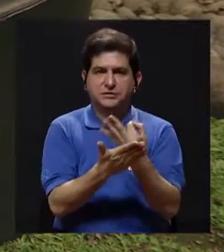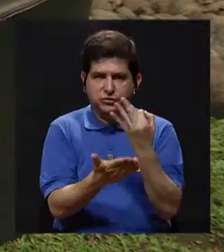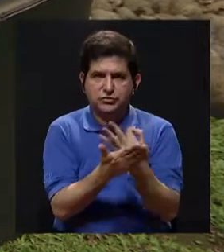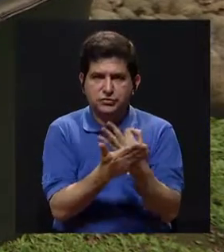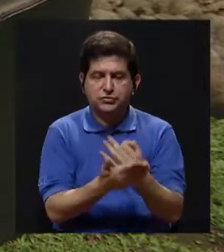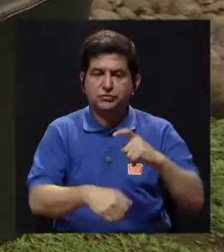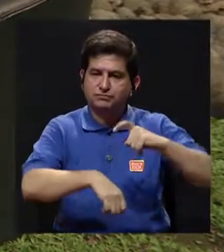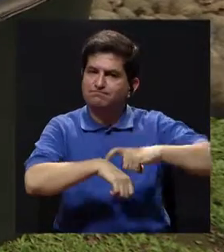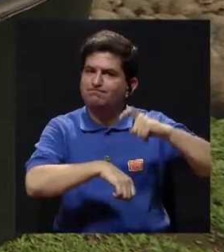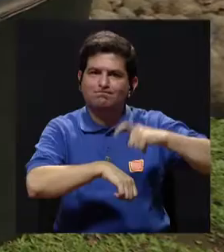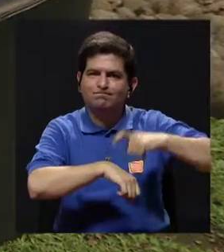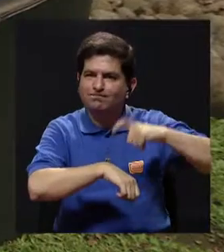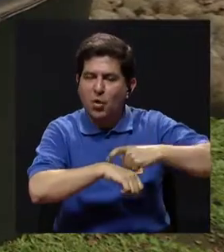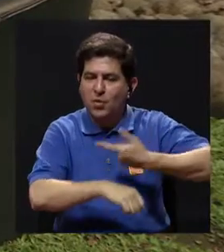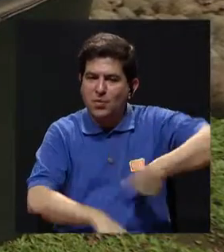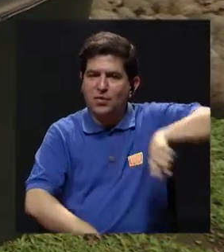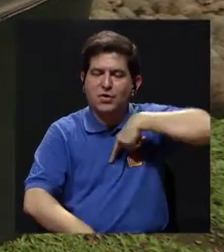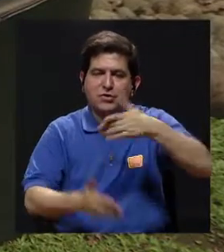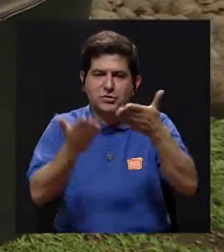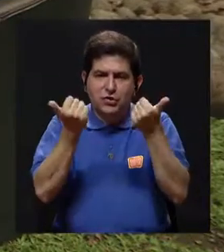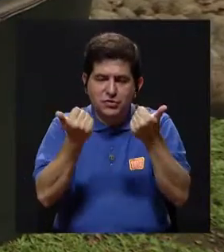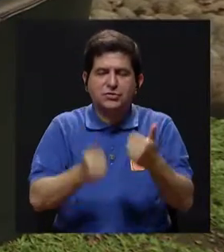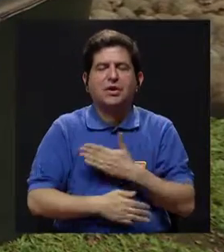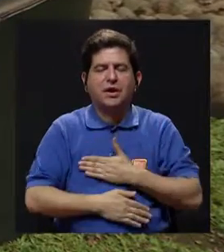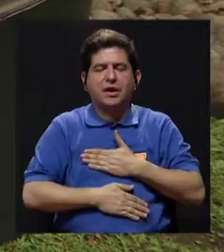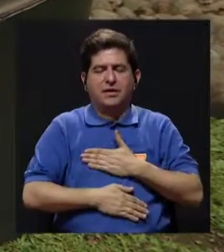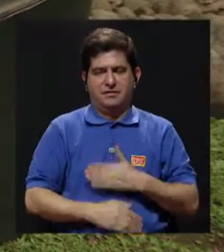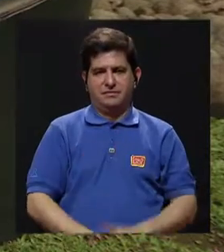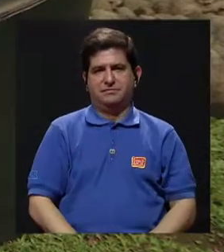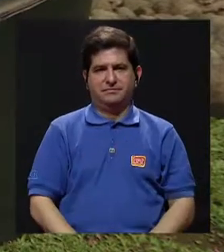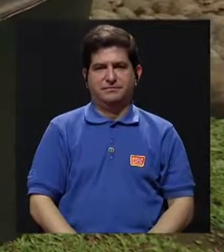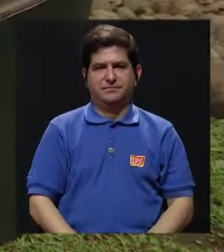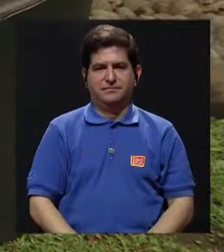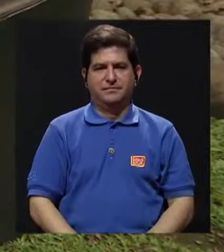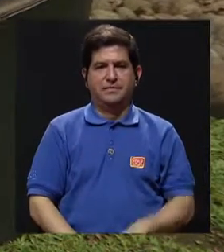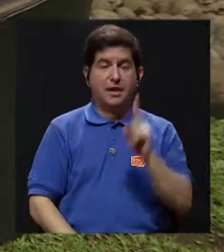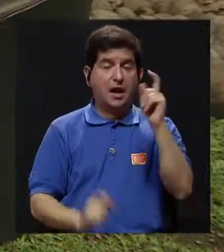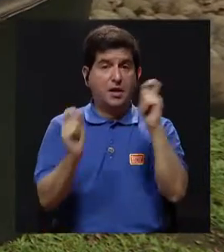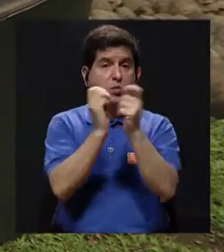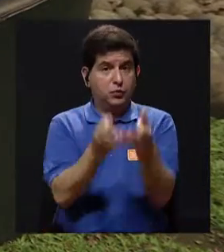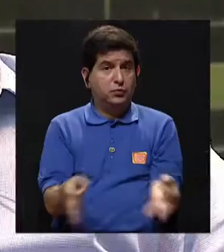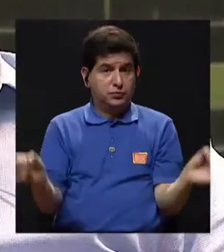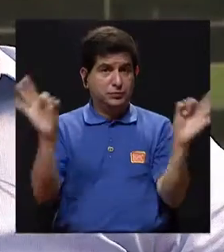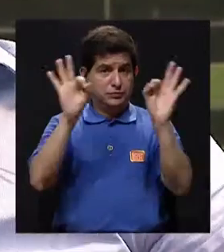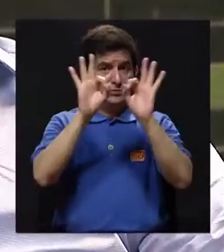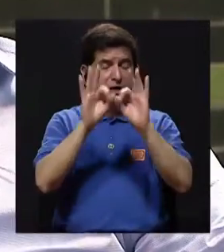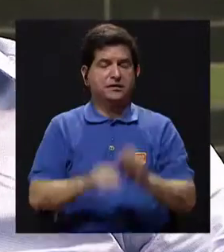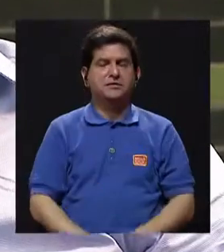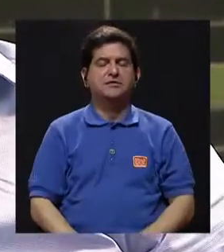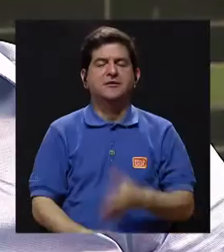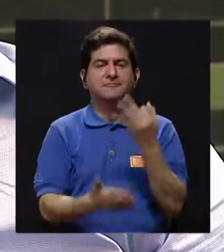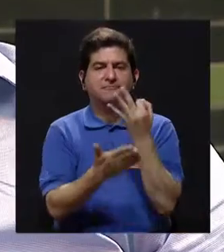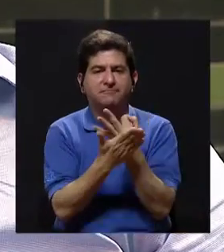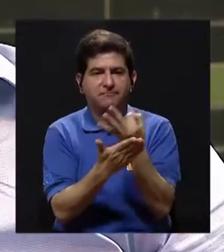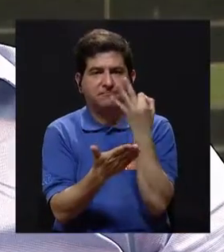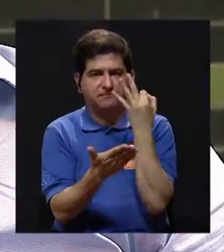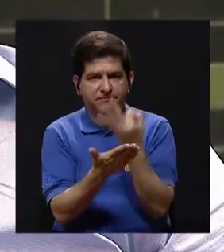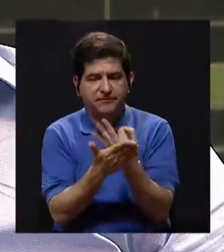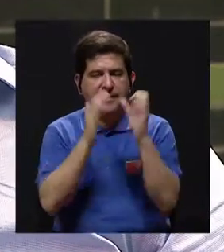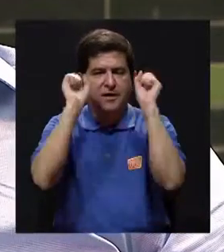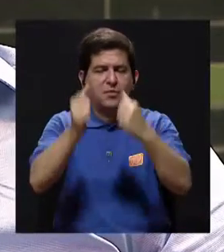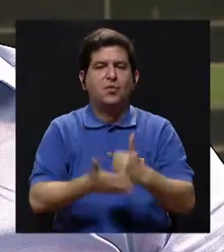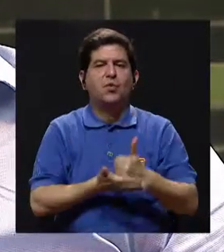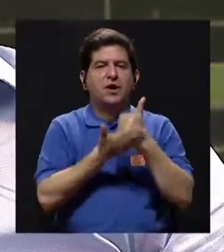en los momentos que nosotros queremos disfrutar, porque aquí hay algo importante, las finanzas